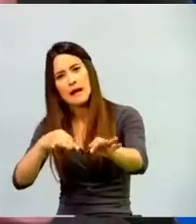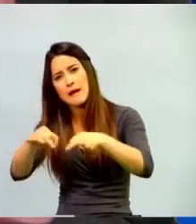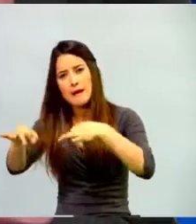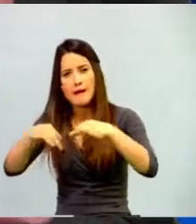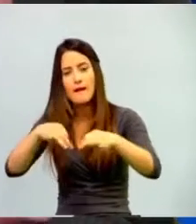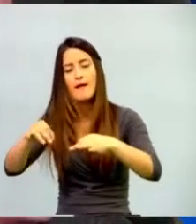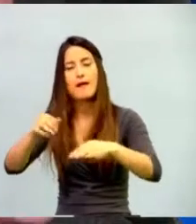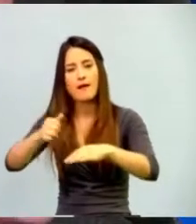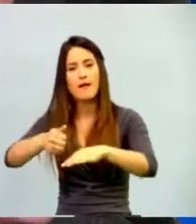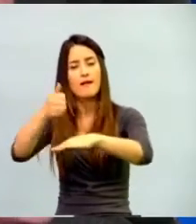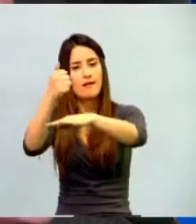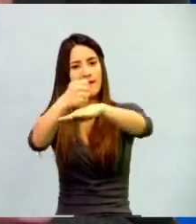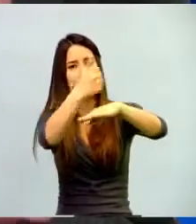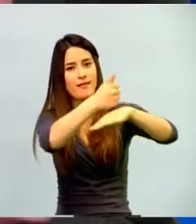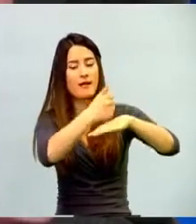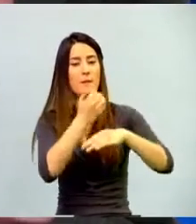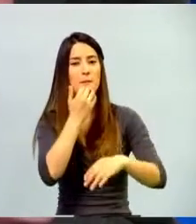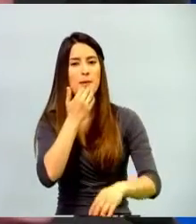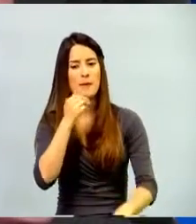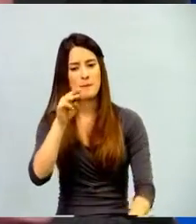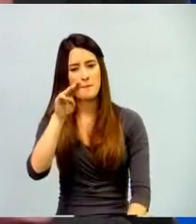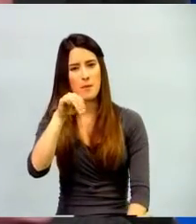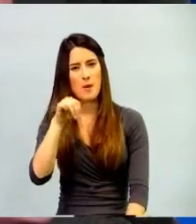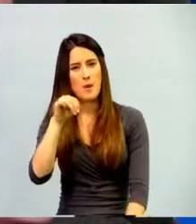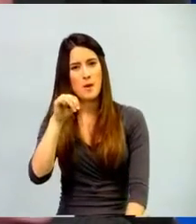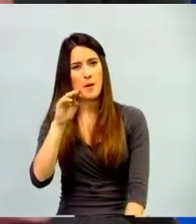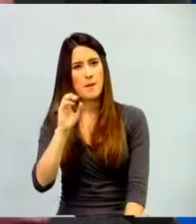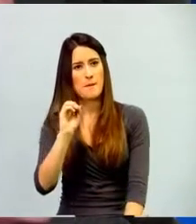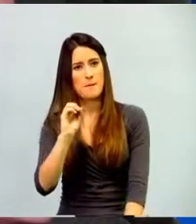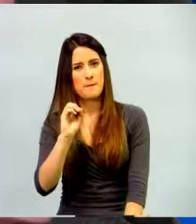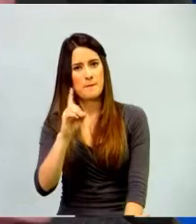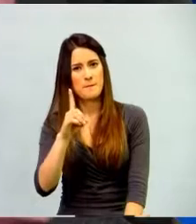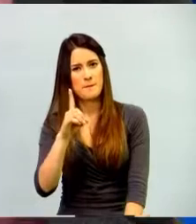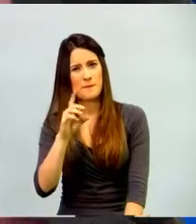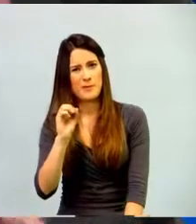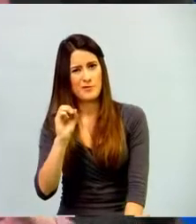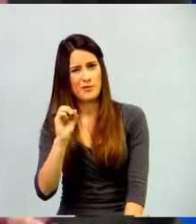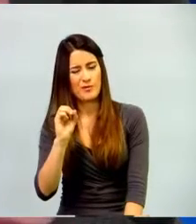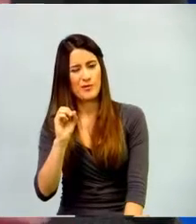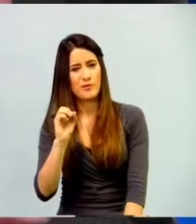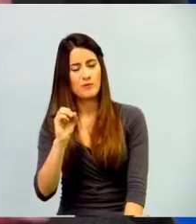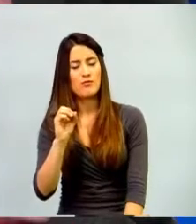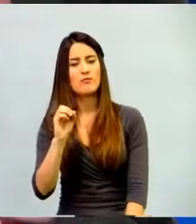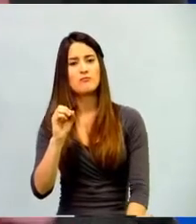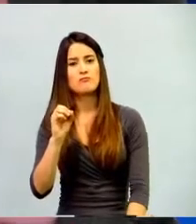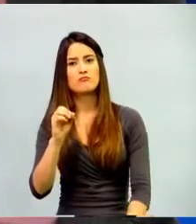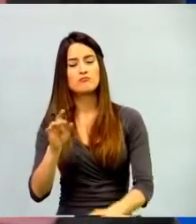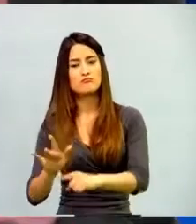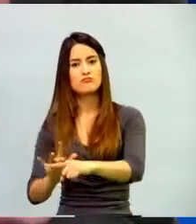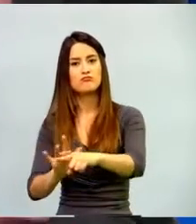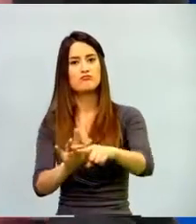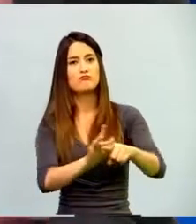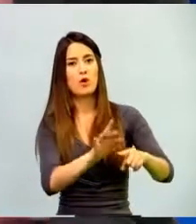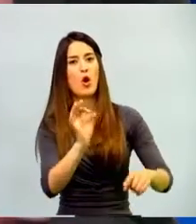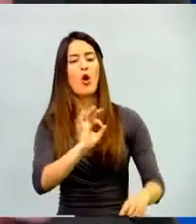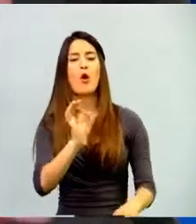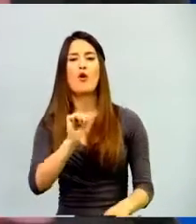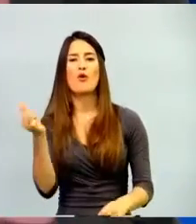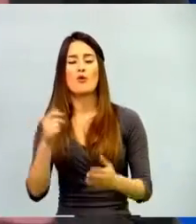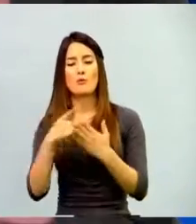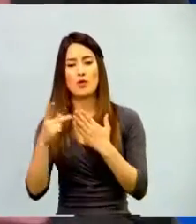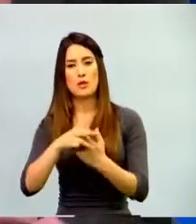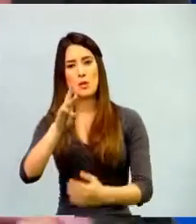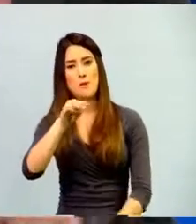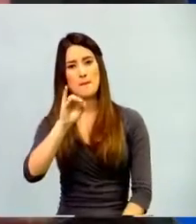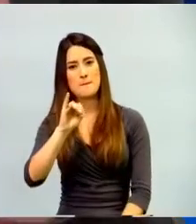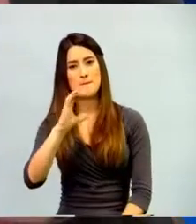con Moodle en las instituciones que utilizan Moodle, o lo que queremos hacer nosotros con Minecraft. No pensar